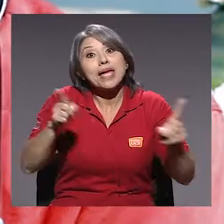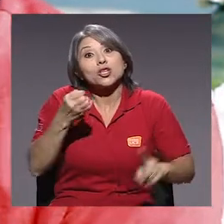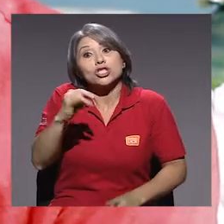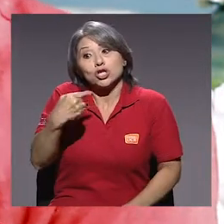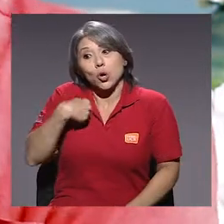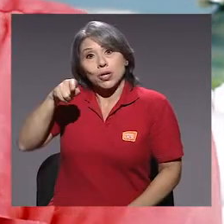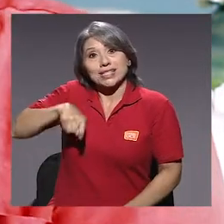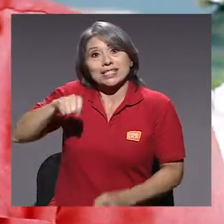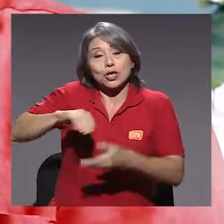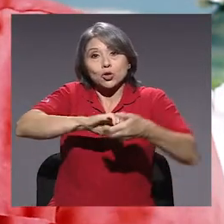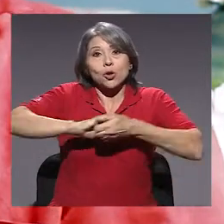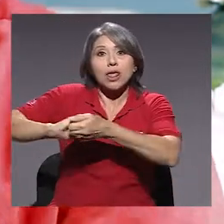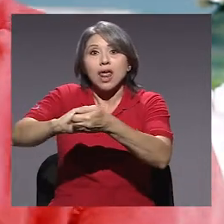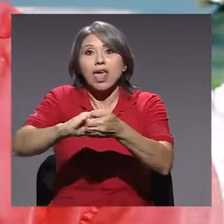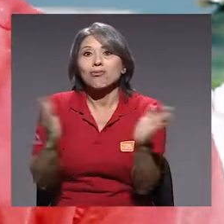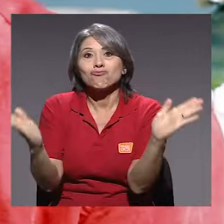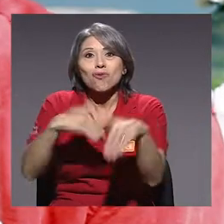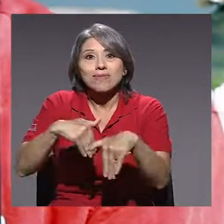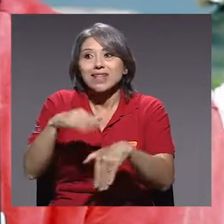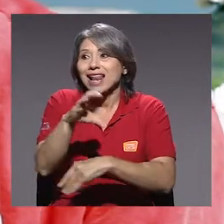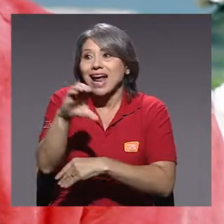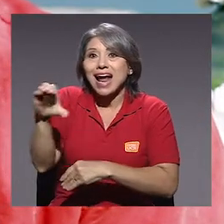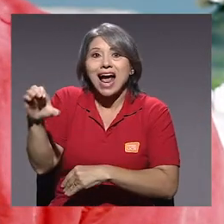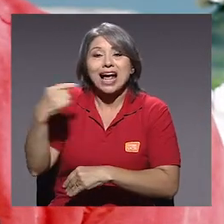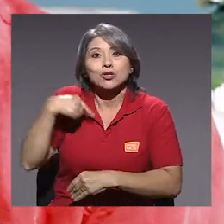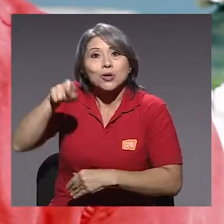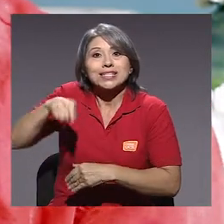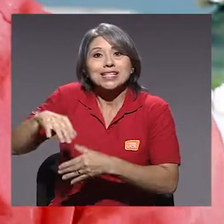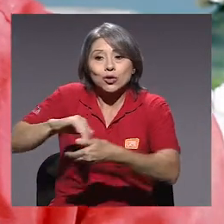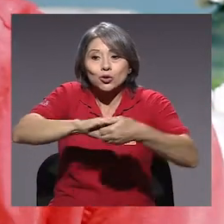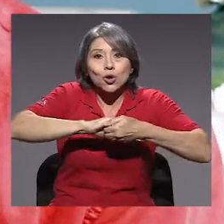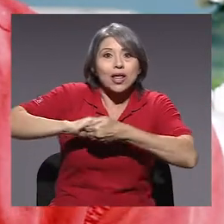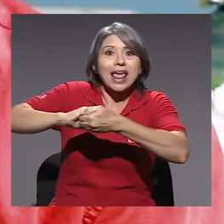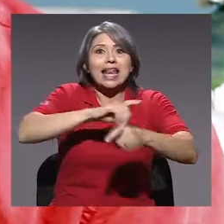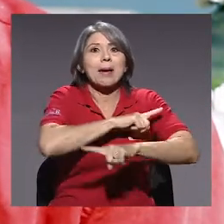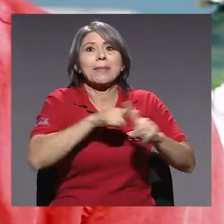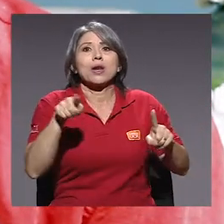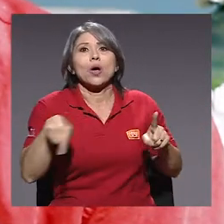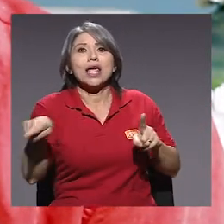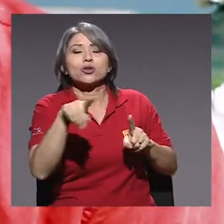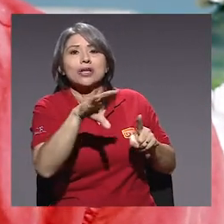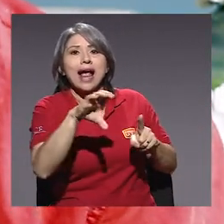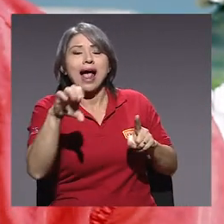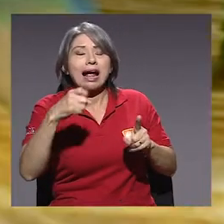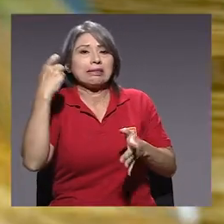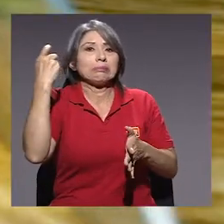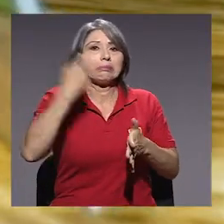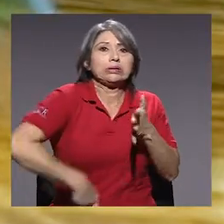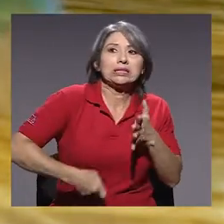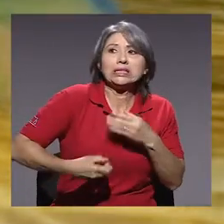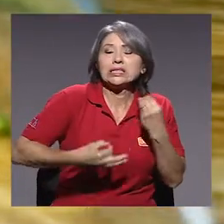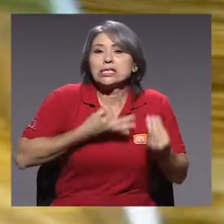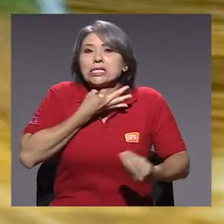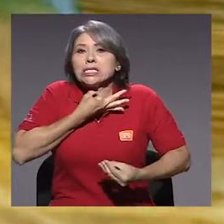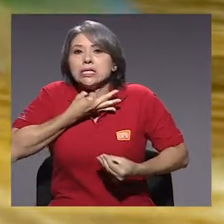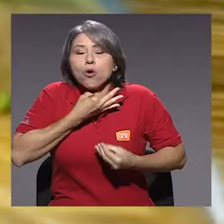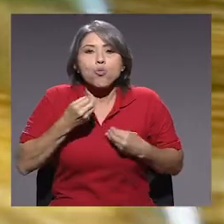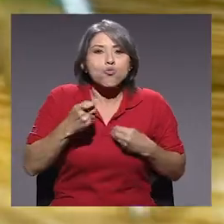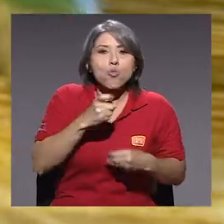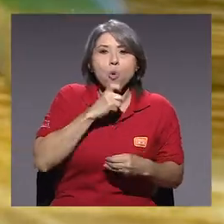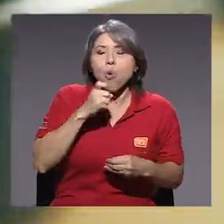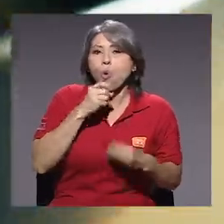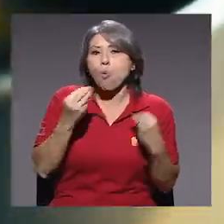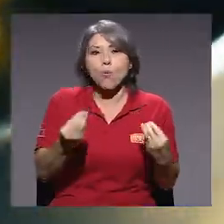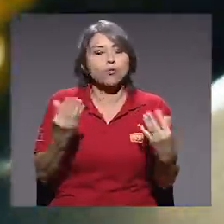la solidaridad. Cuando más uno ocupa que la caja sea solidaria es cuando más aprieta las tuercas. Entonces ese tipo de cosas